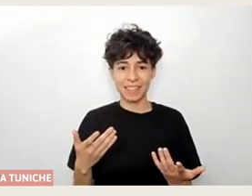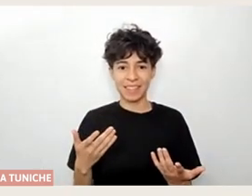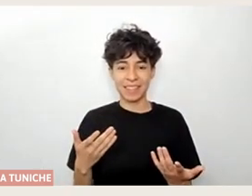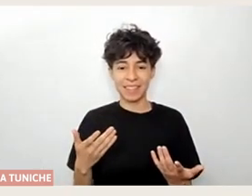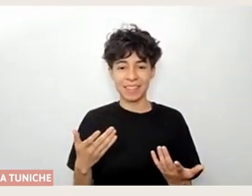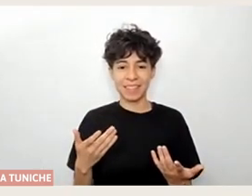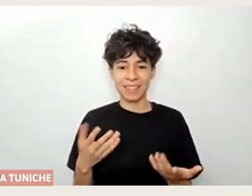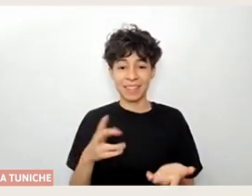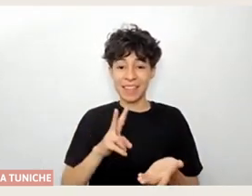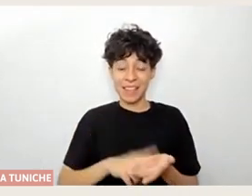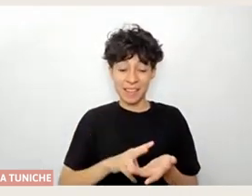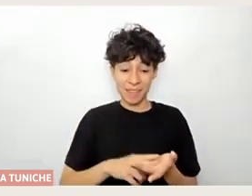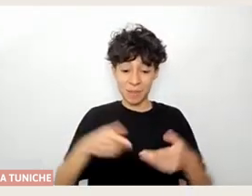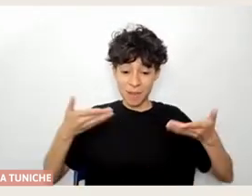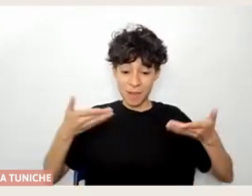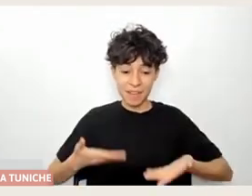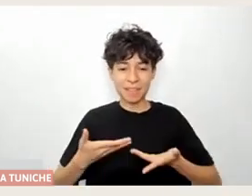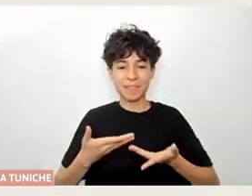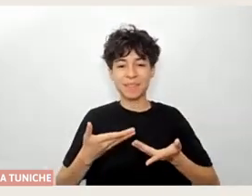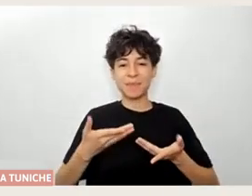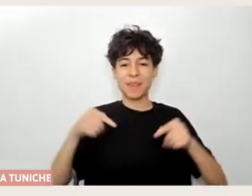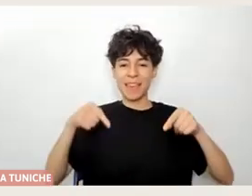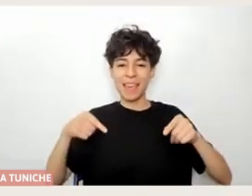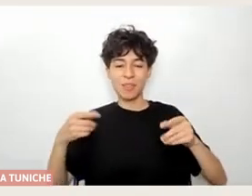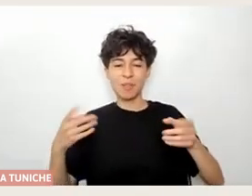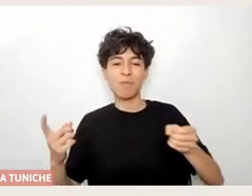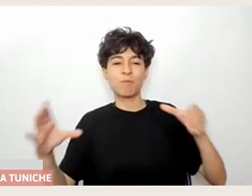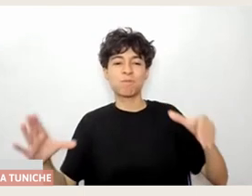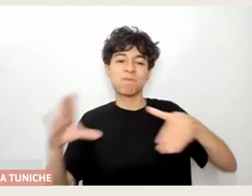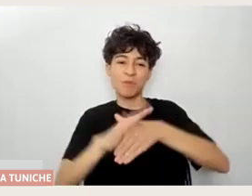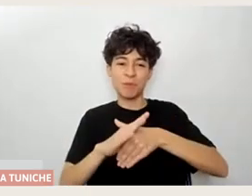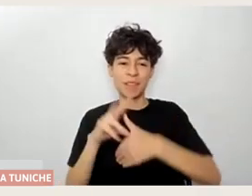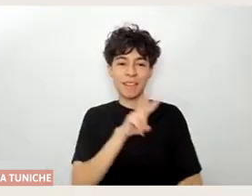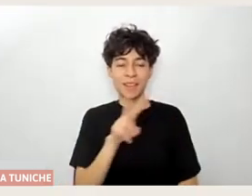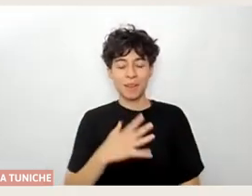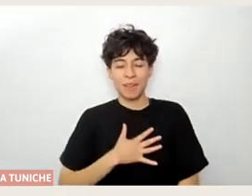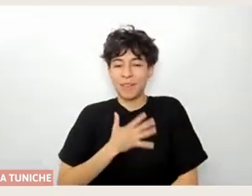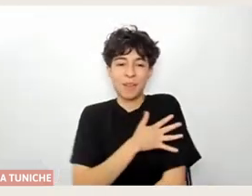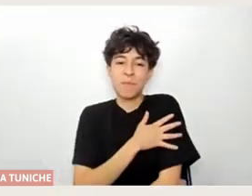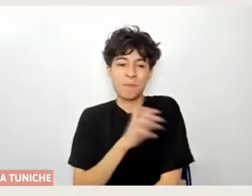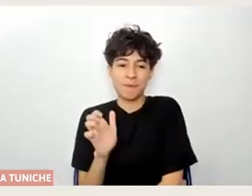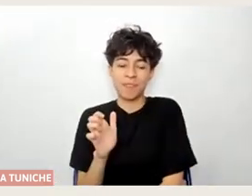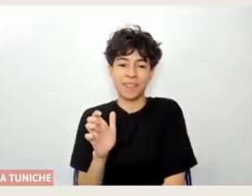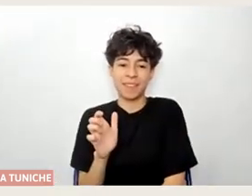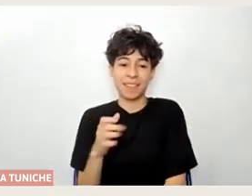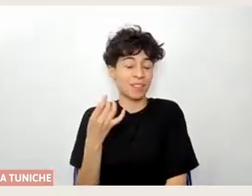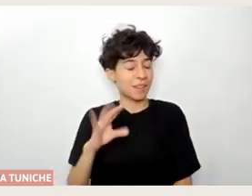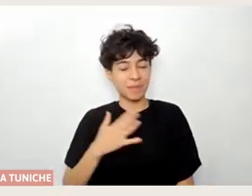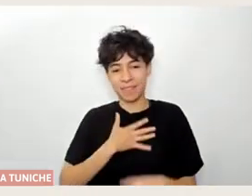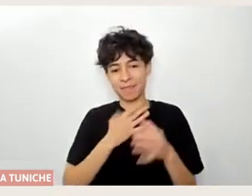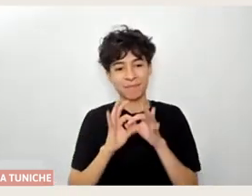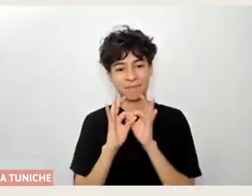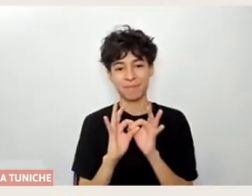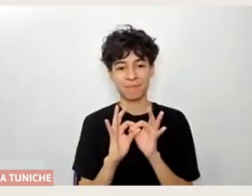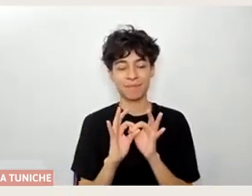esperanza y respiro este tipo de encuentros, así que yo tengo solo palabras de agradecimiento aquí para las amigas, los